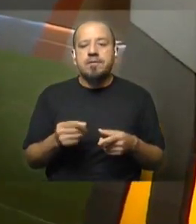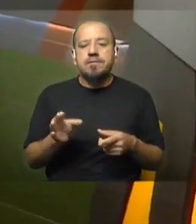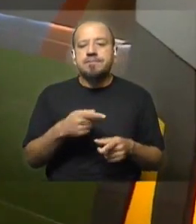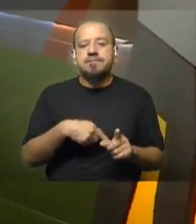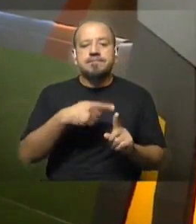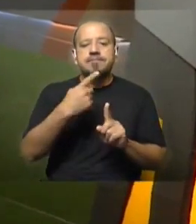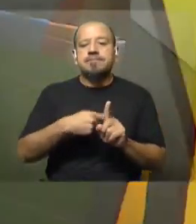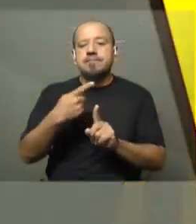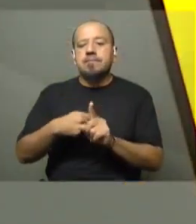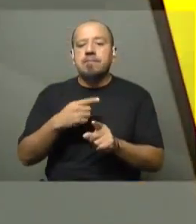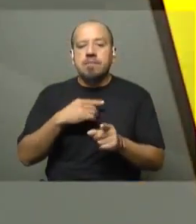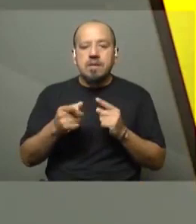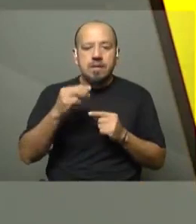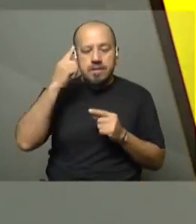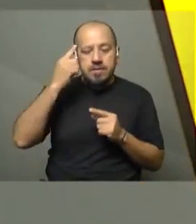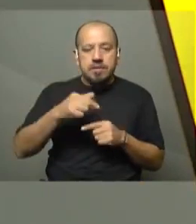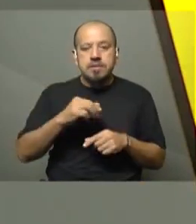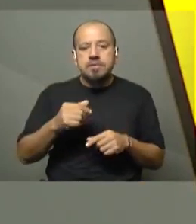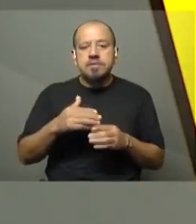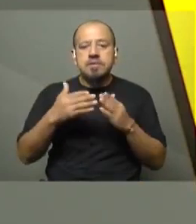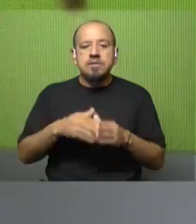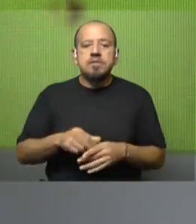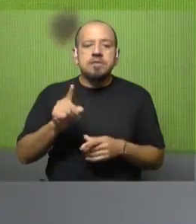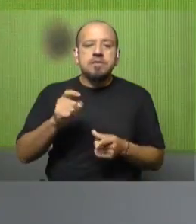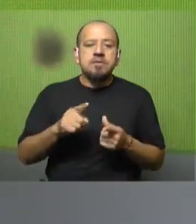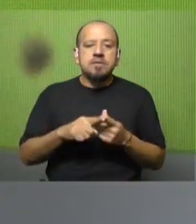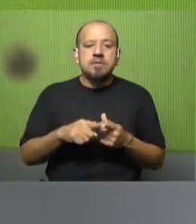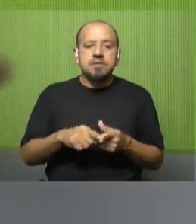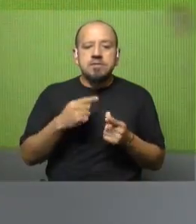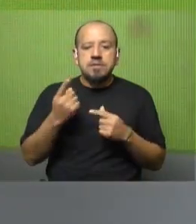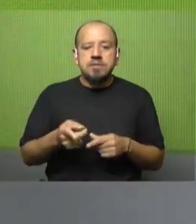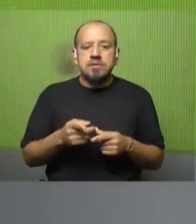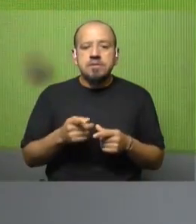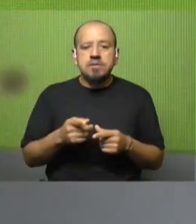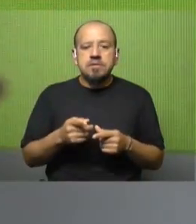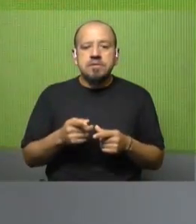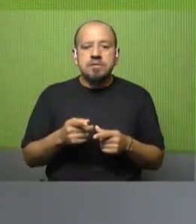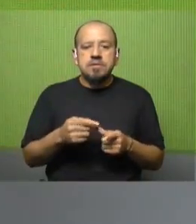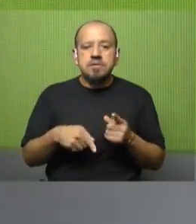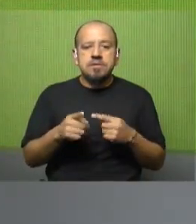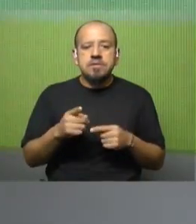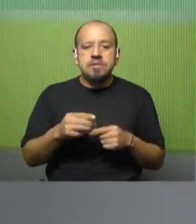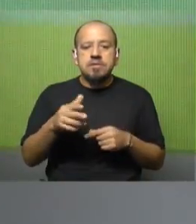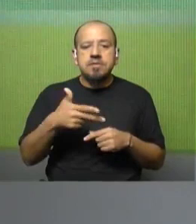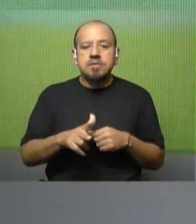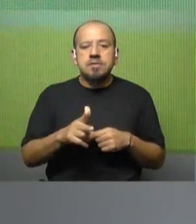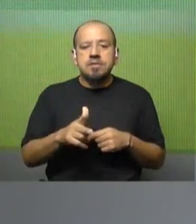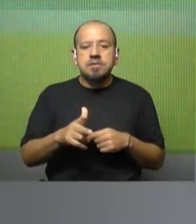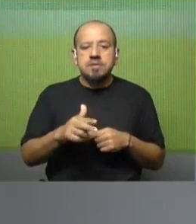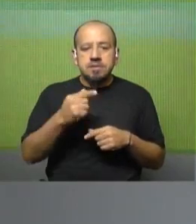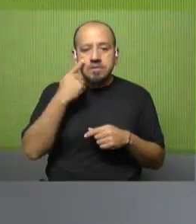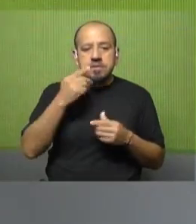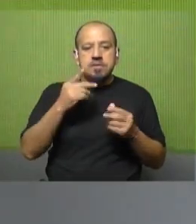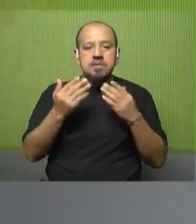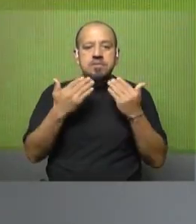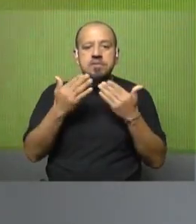del año, uno la asocia a playa, agua, viento, verano. Eso, vamos a ir navegando hacia las costas de Rocha y vamos a hablar